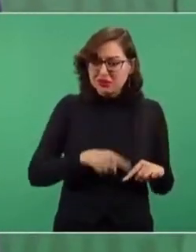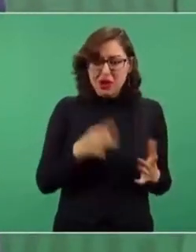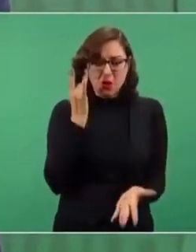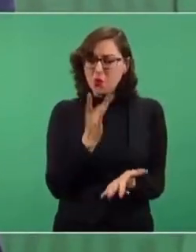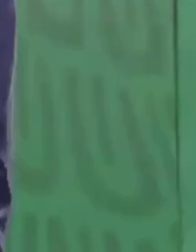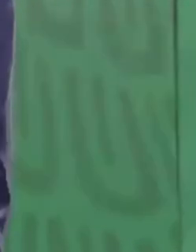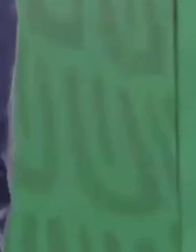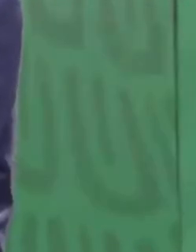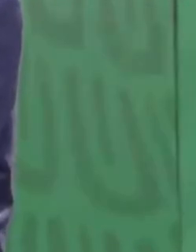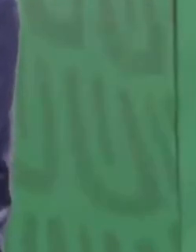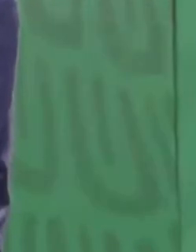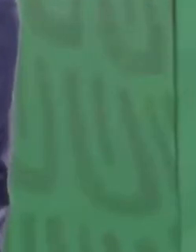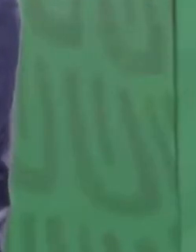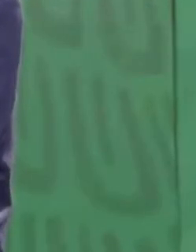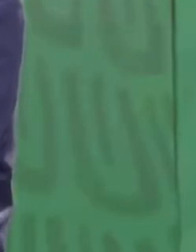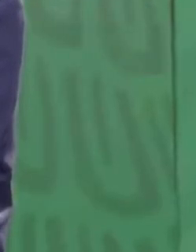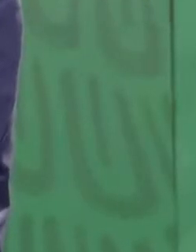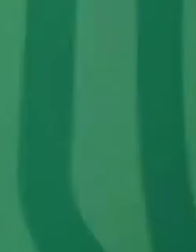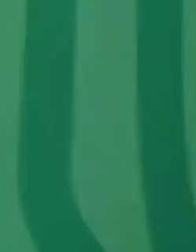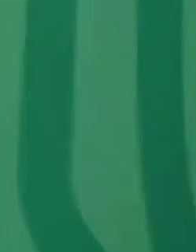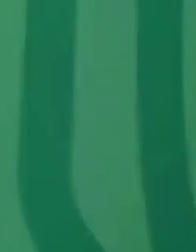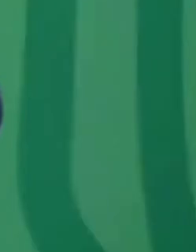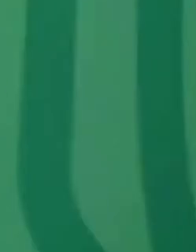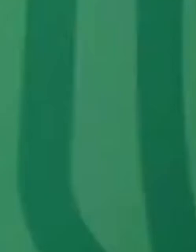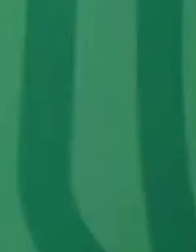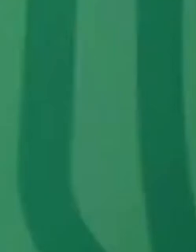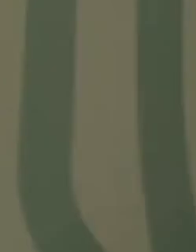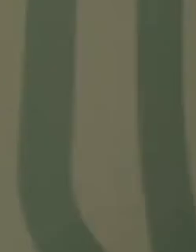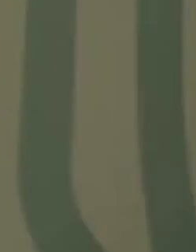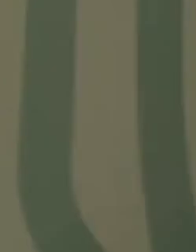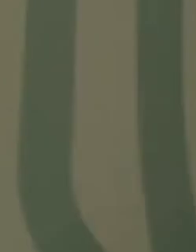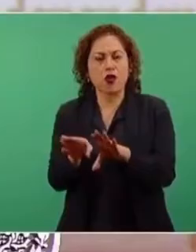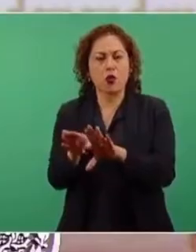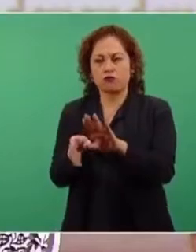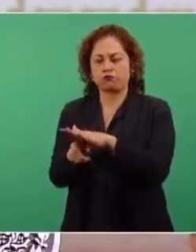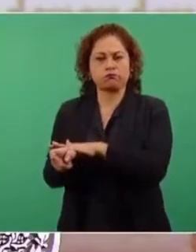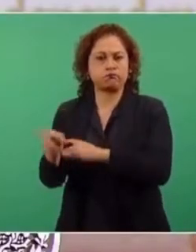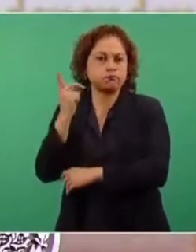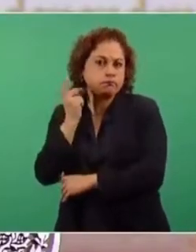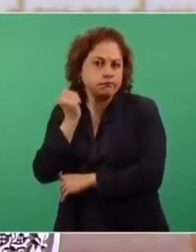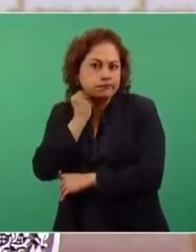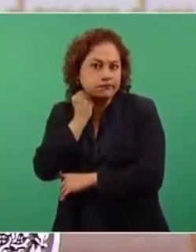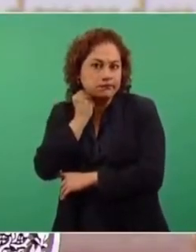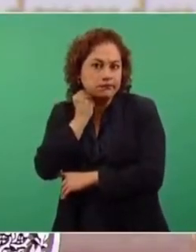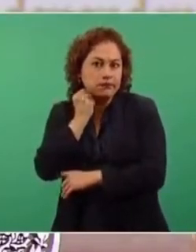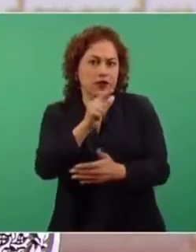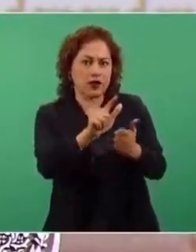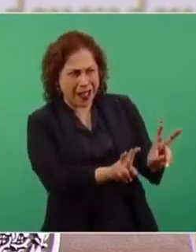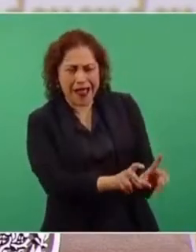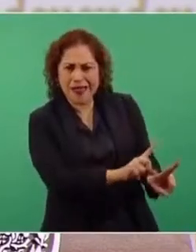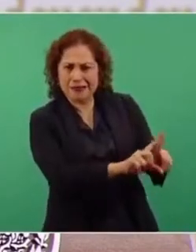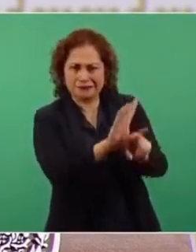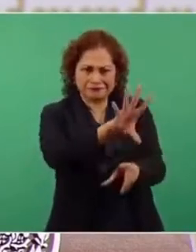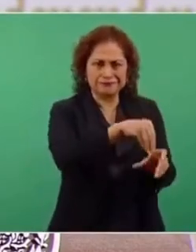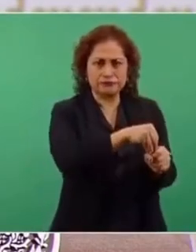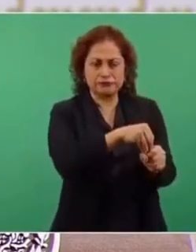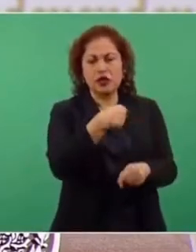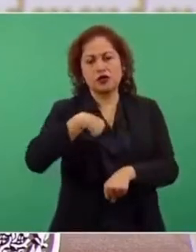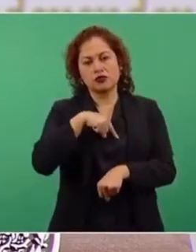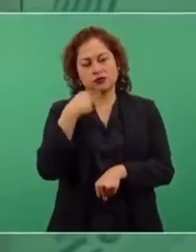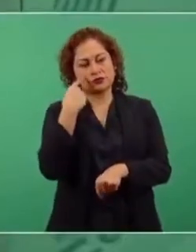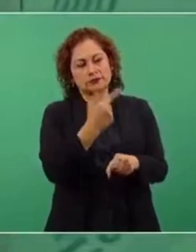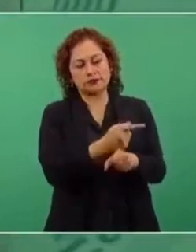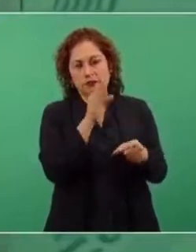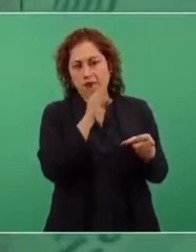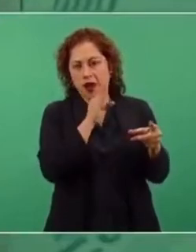de privatización. La reforma energética contiene muchísimas otras cosas que consideramos nocivas